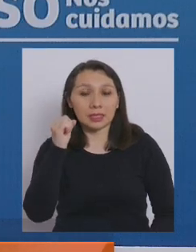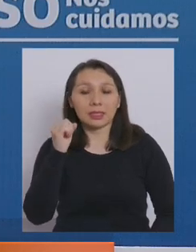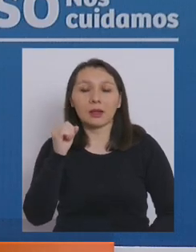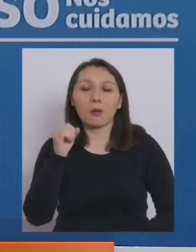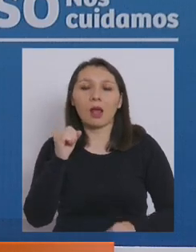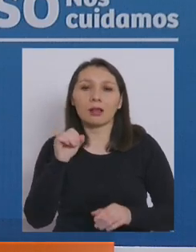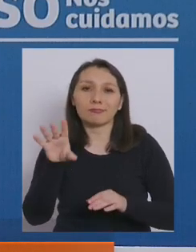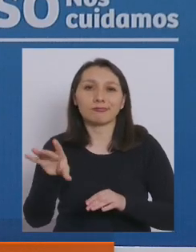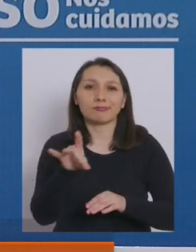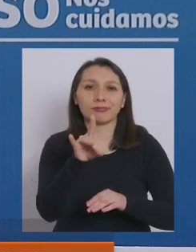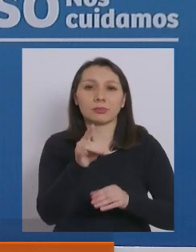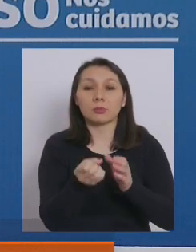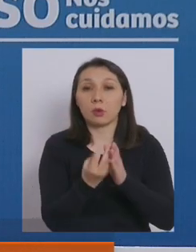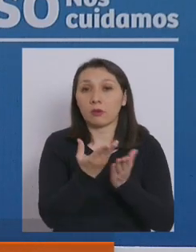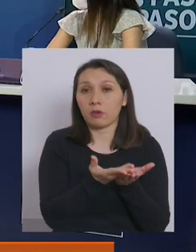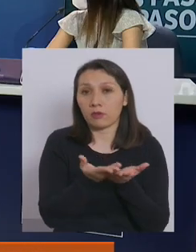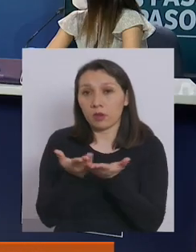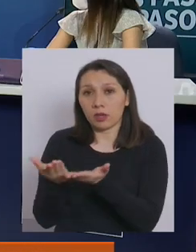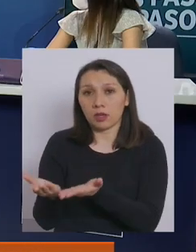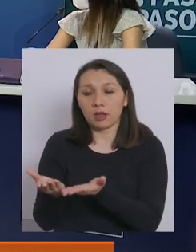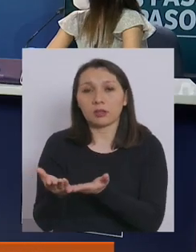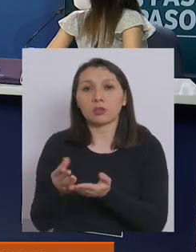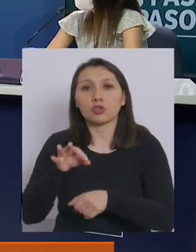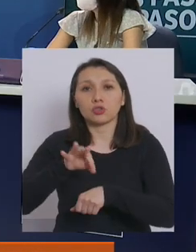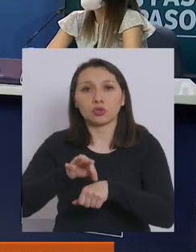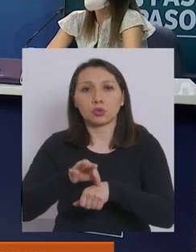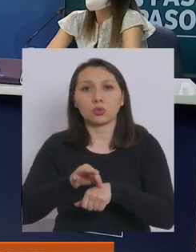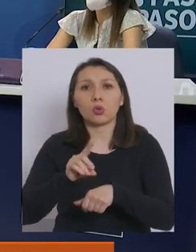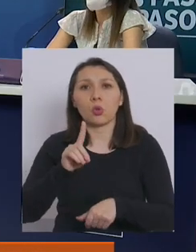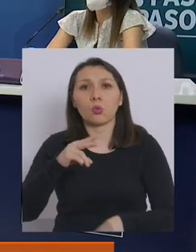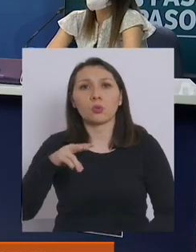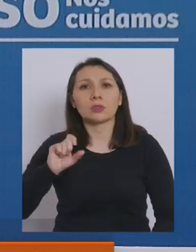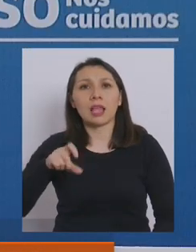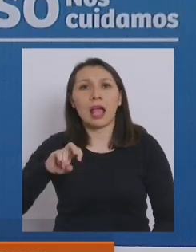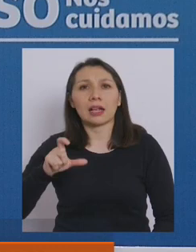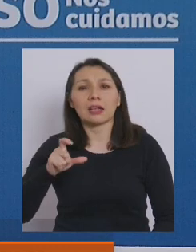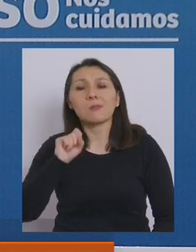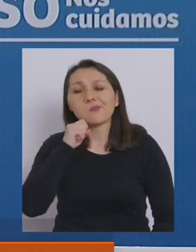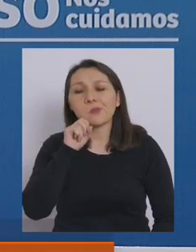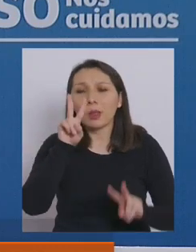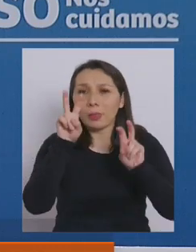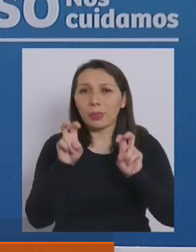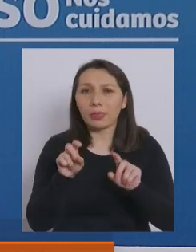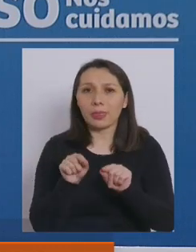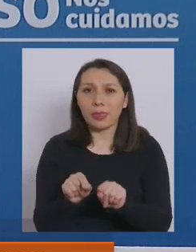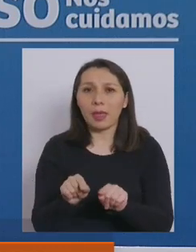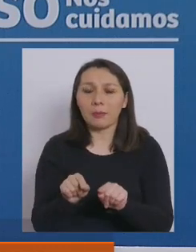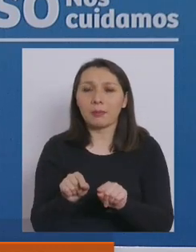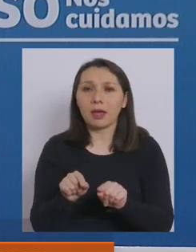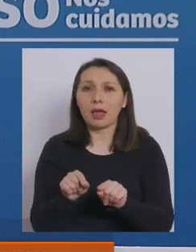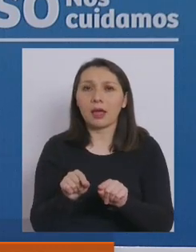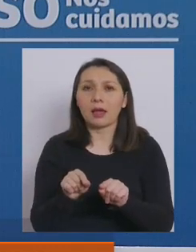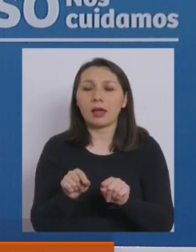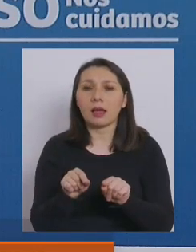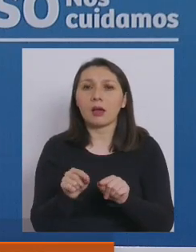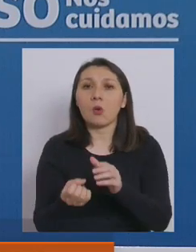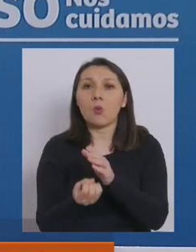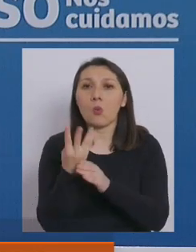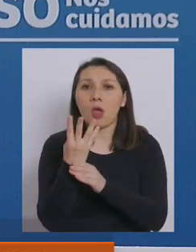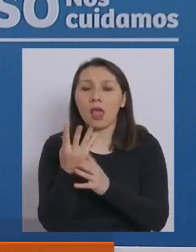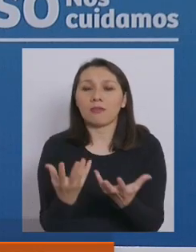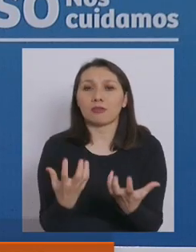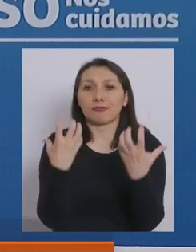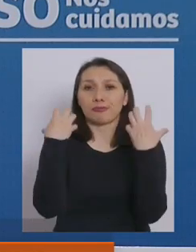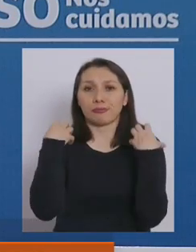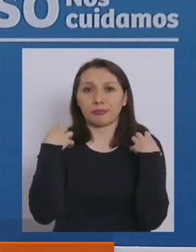Y quiero cederle la palabra al doctor Duñac en relación a la asunción a este nuevo